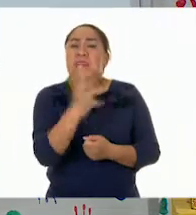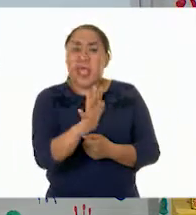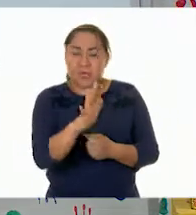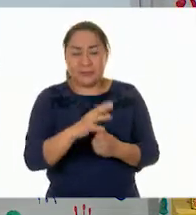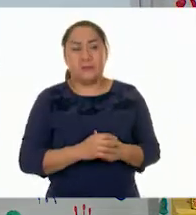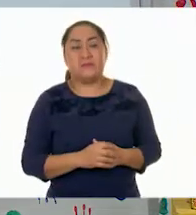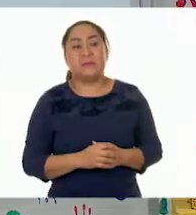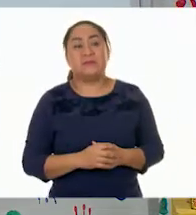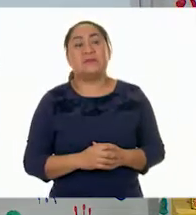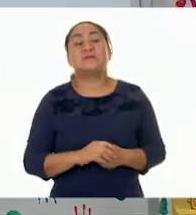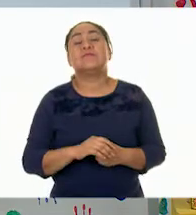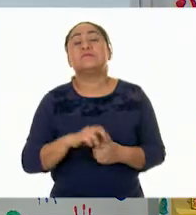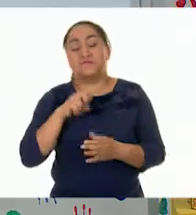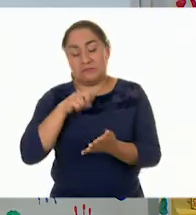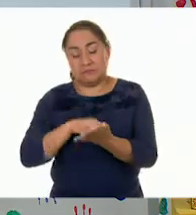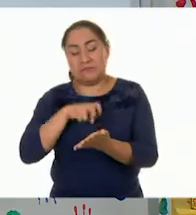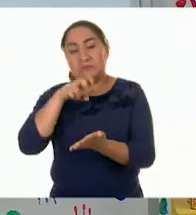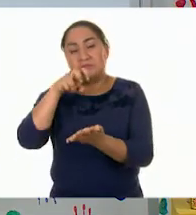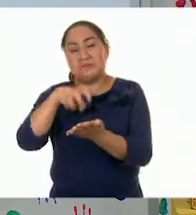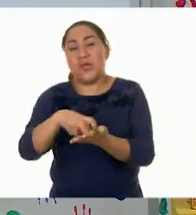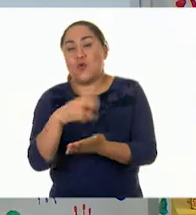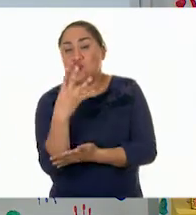Y otro salto de cuatro.